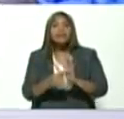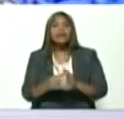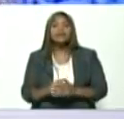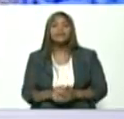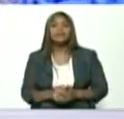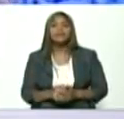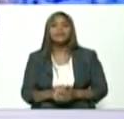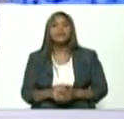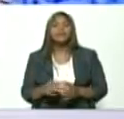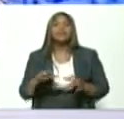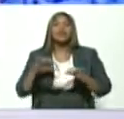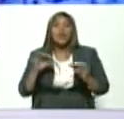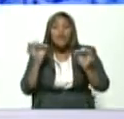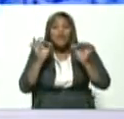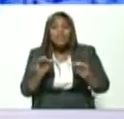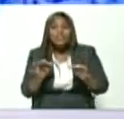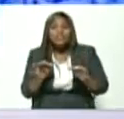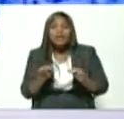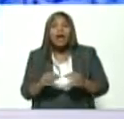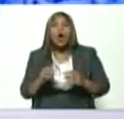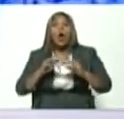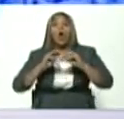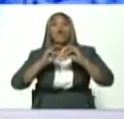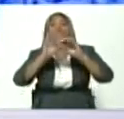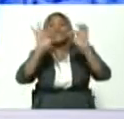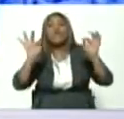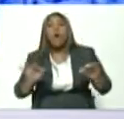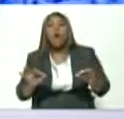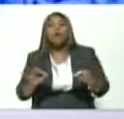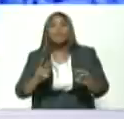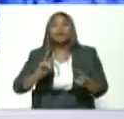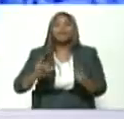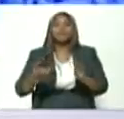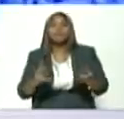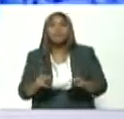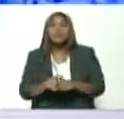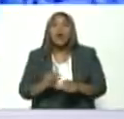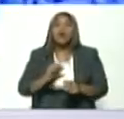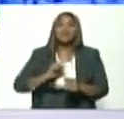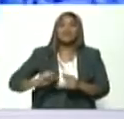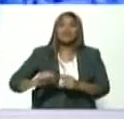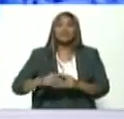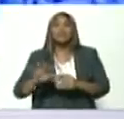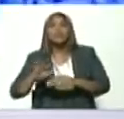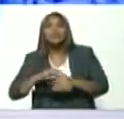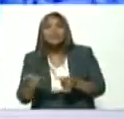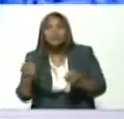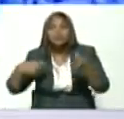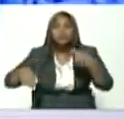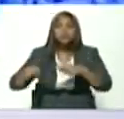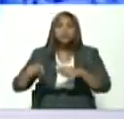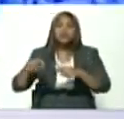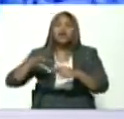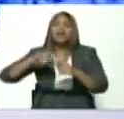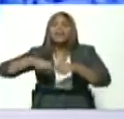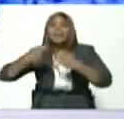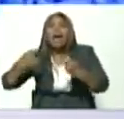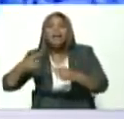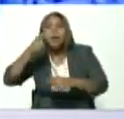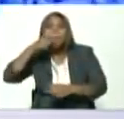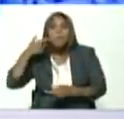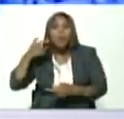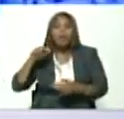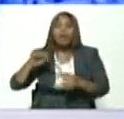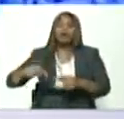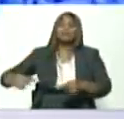la consolidación de un modelo alternativa al capitalismo neoliberal que saquea y destruye a los pueblos